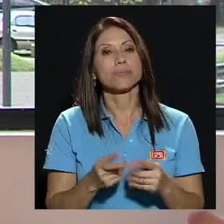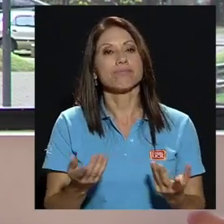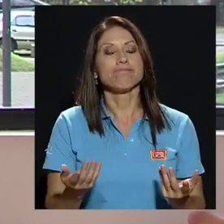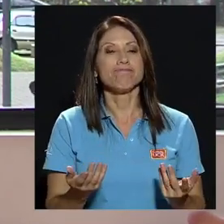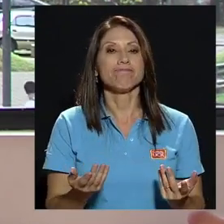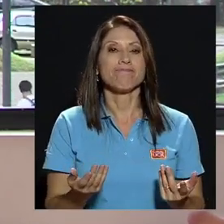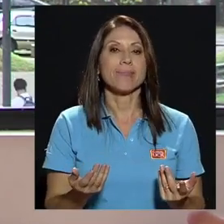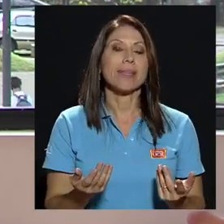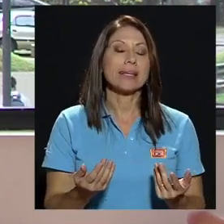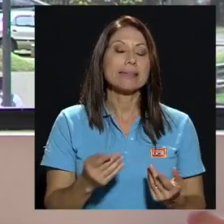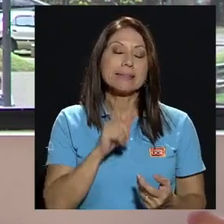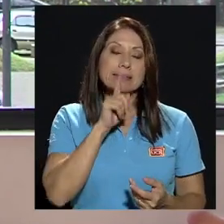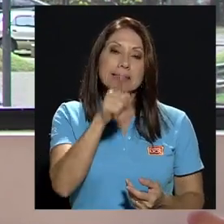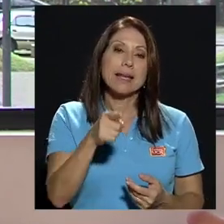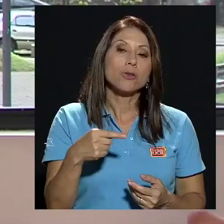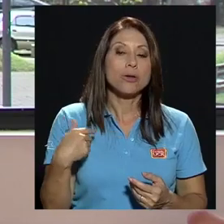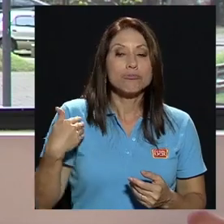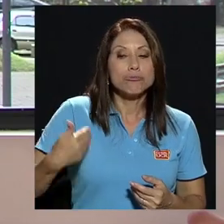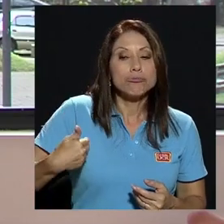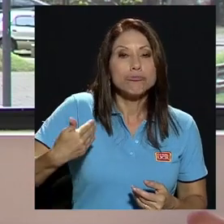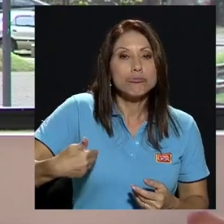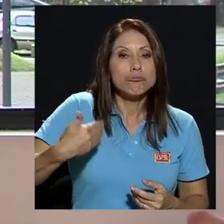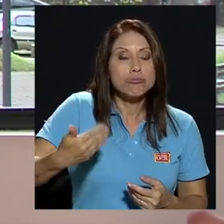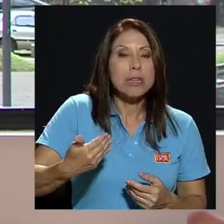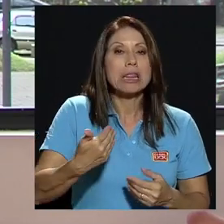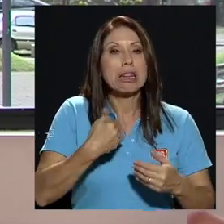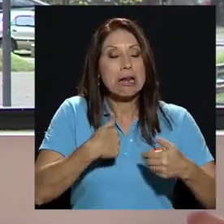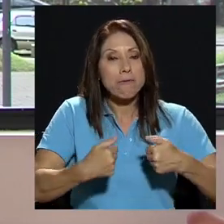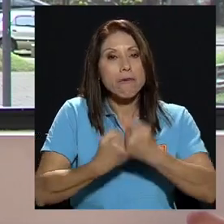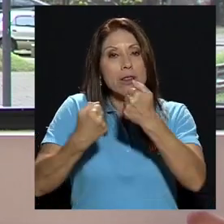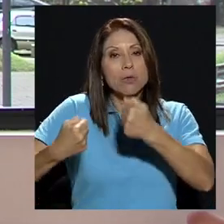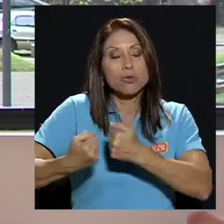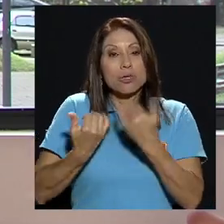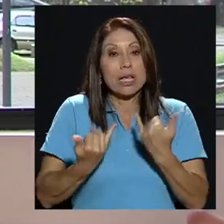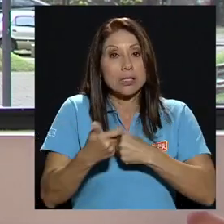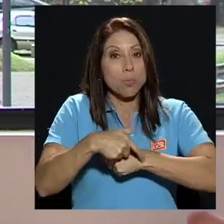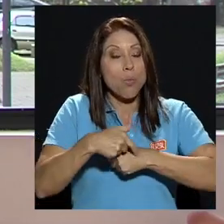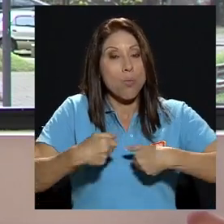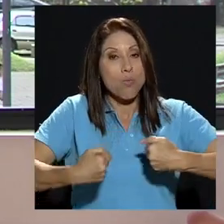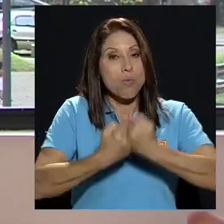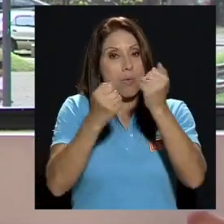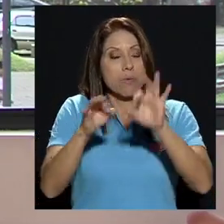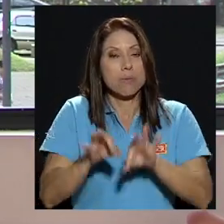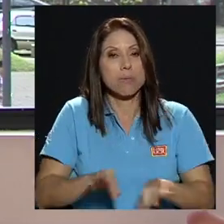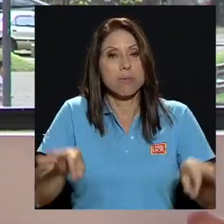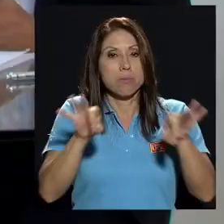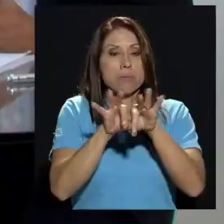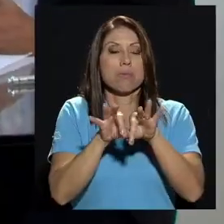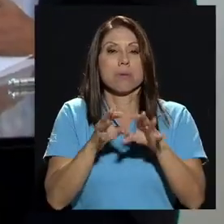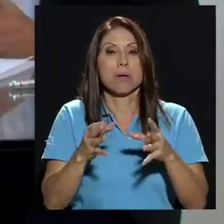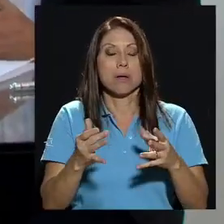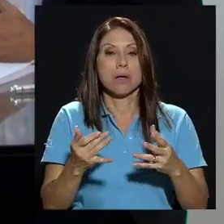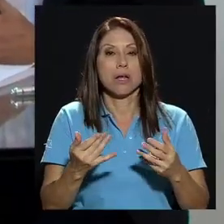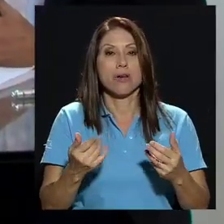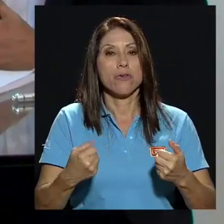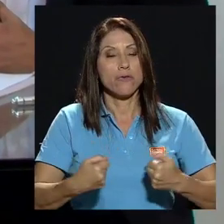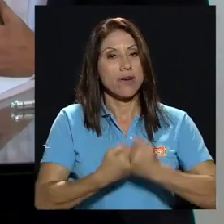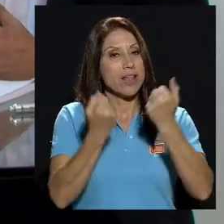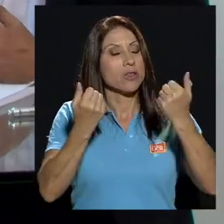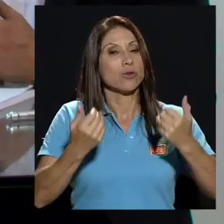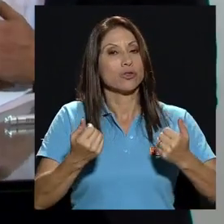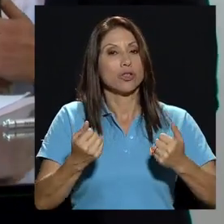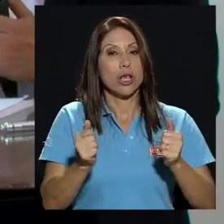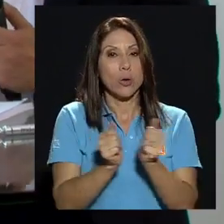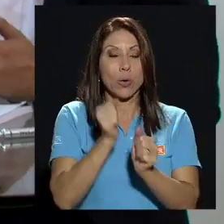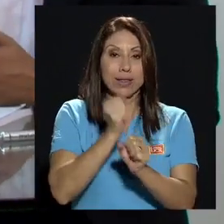cada momento tiene sus retos en este momento se deben de enfrentar retos importantes retos que a